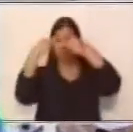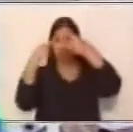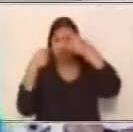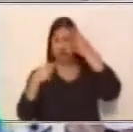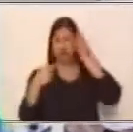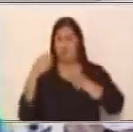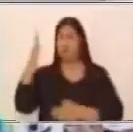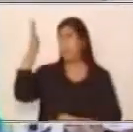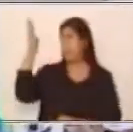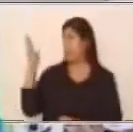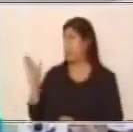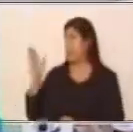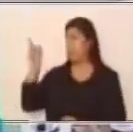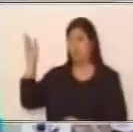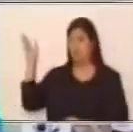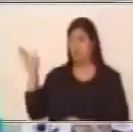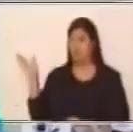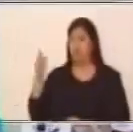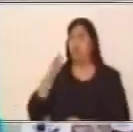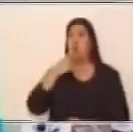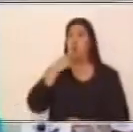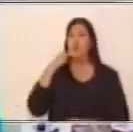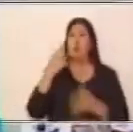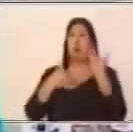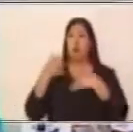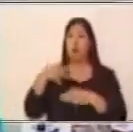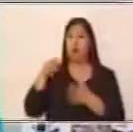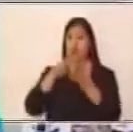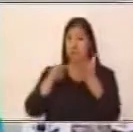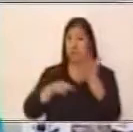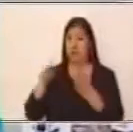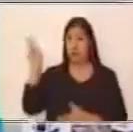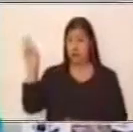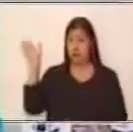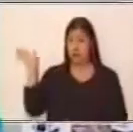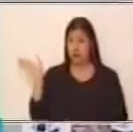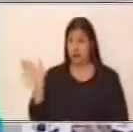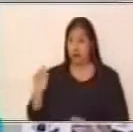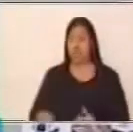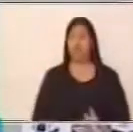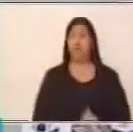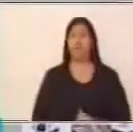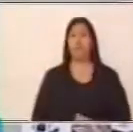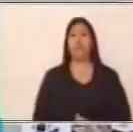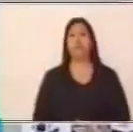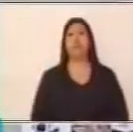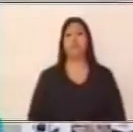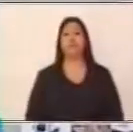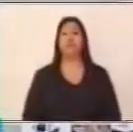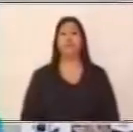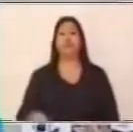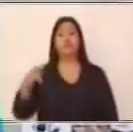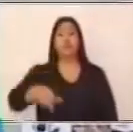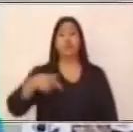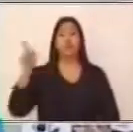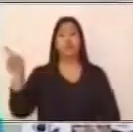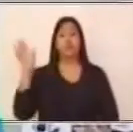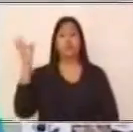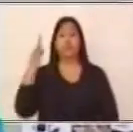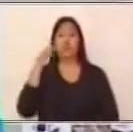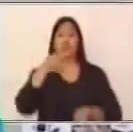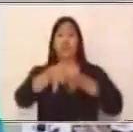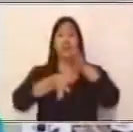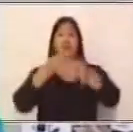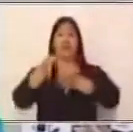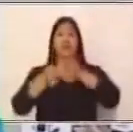y explicativas. Yo te voy a mencionar qué significa cada una y un ejemplo de cada una de ellas, para ver qué